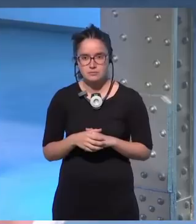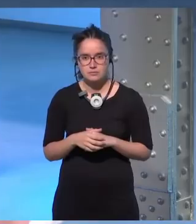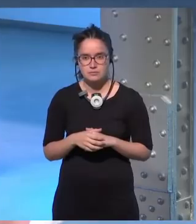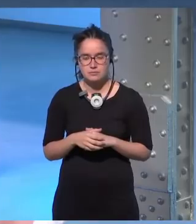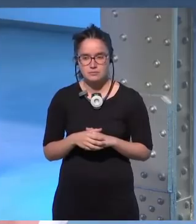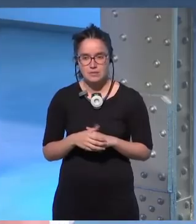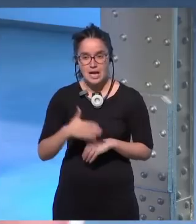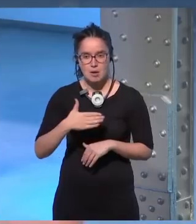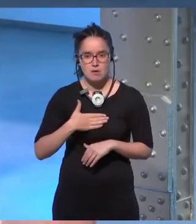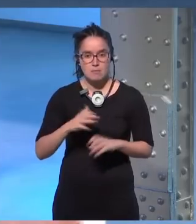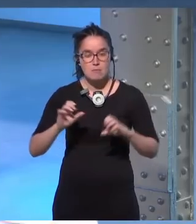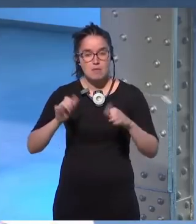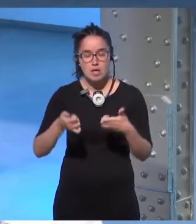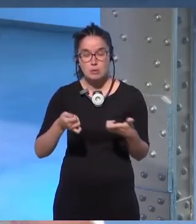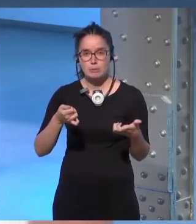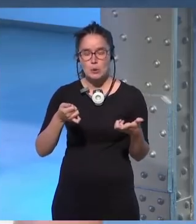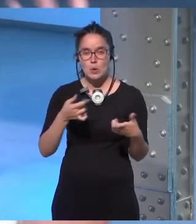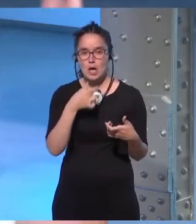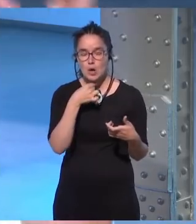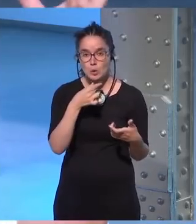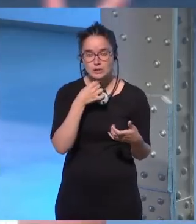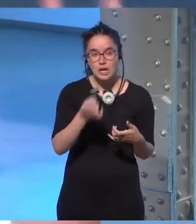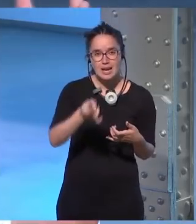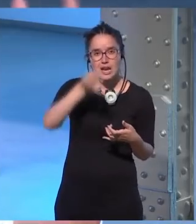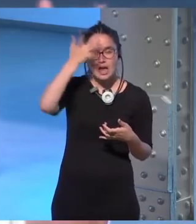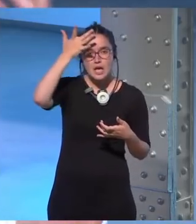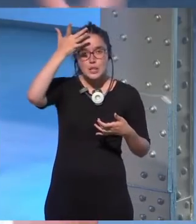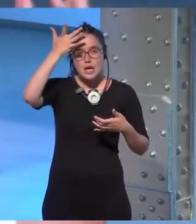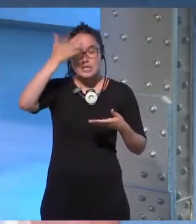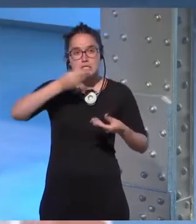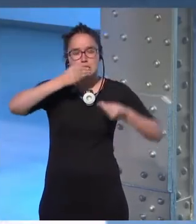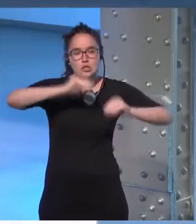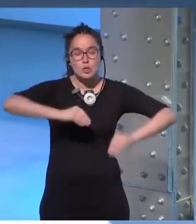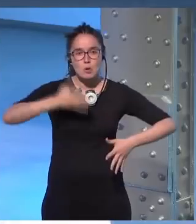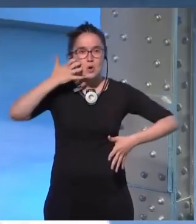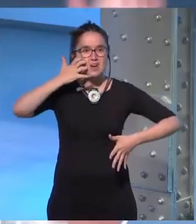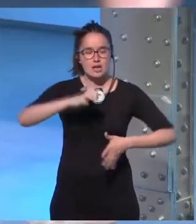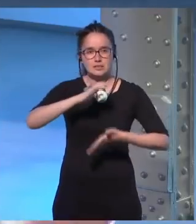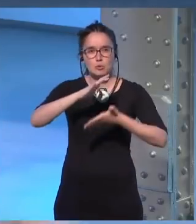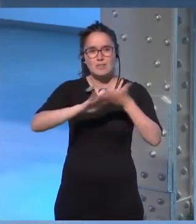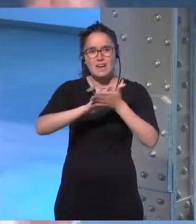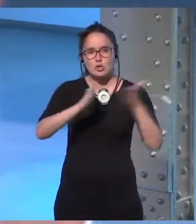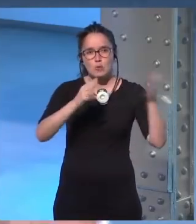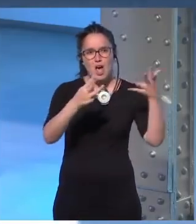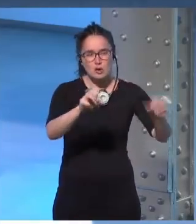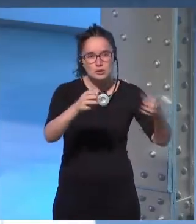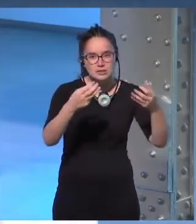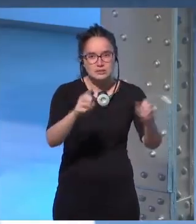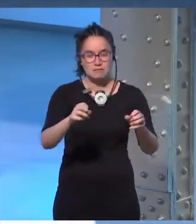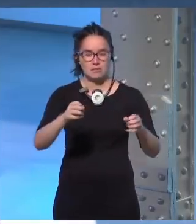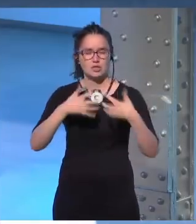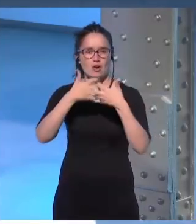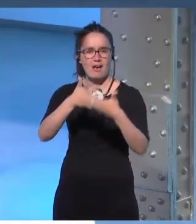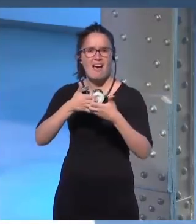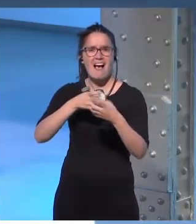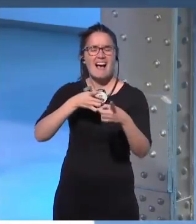Y a mí me empezaron a llamar la atención mucho las ideas histópicas, las narraciones histópicas. Estamos hablando de los años 80, en plena